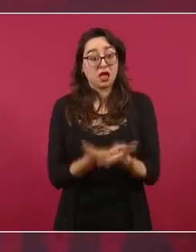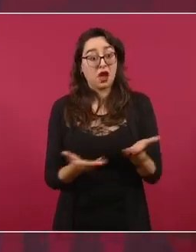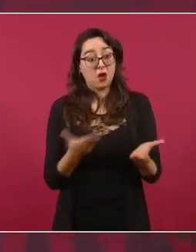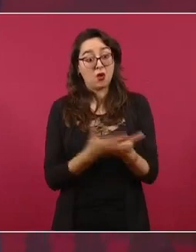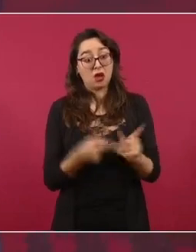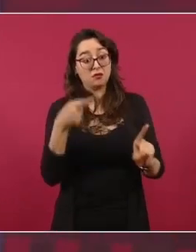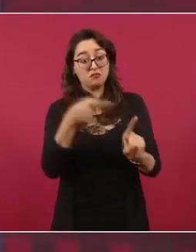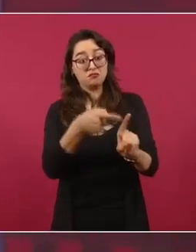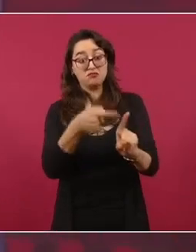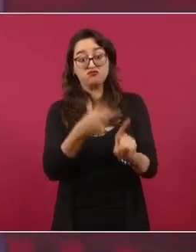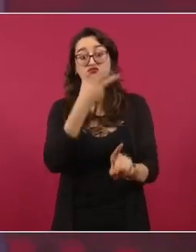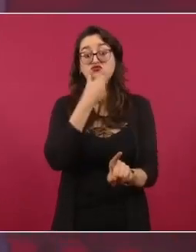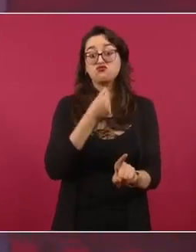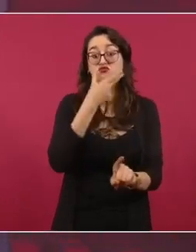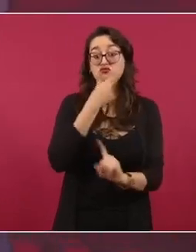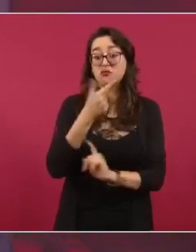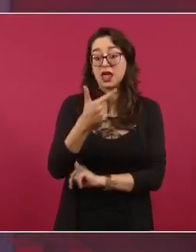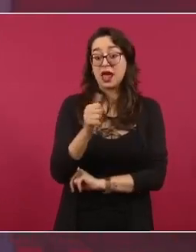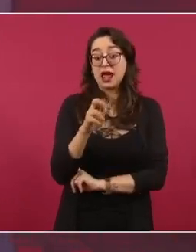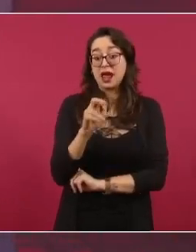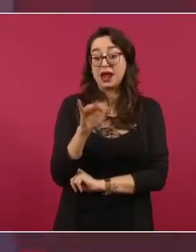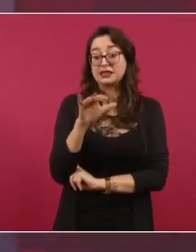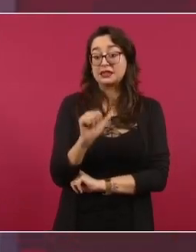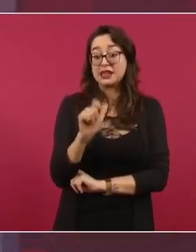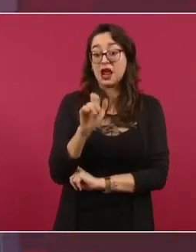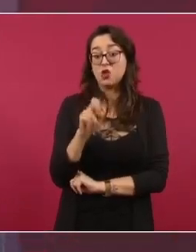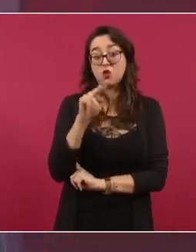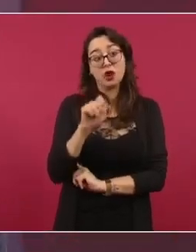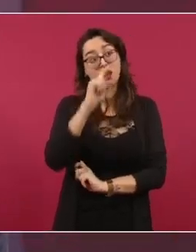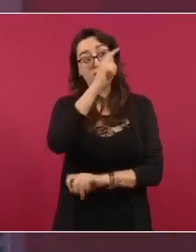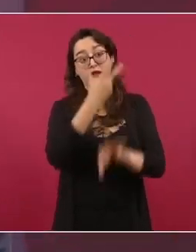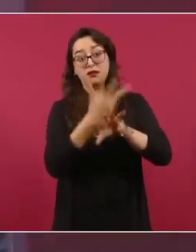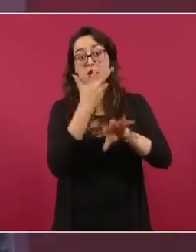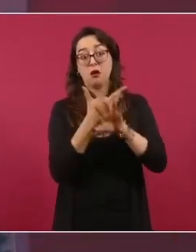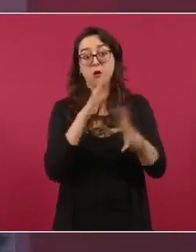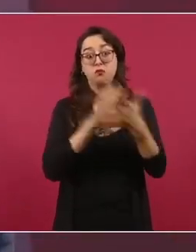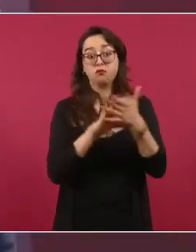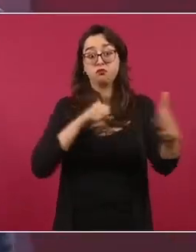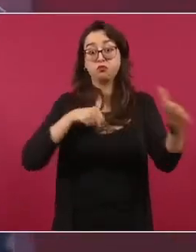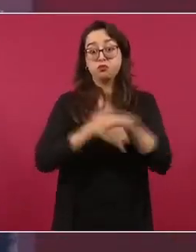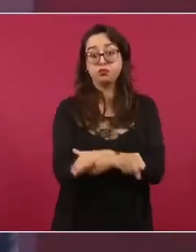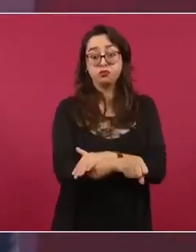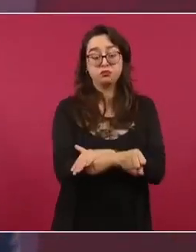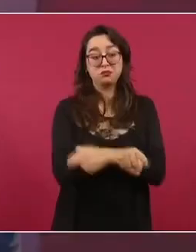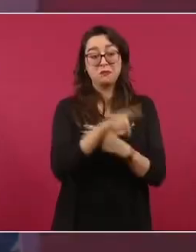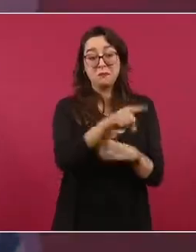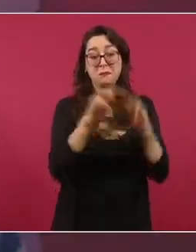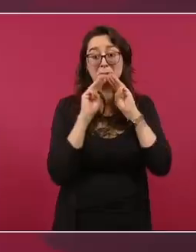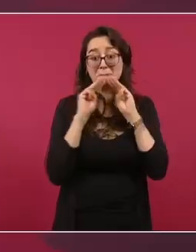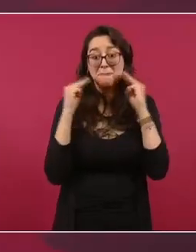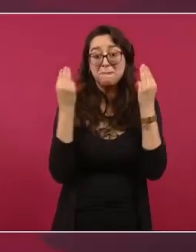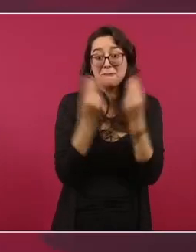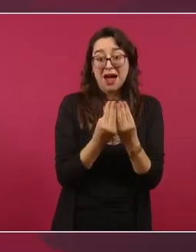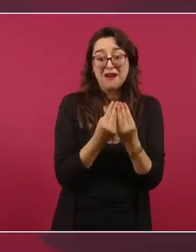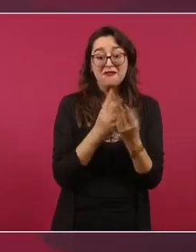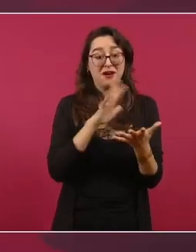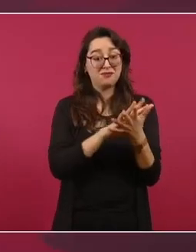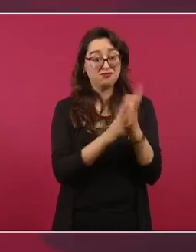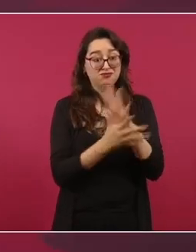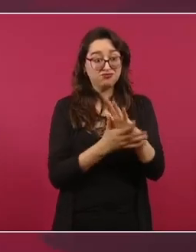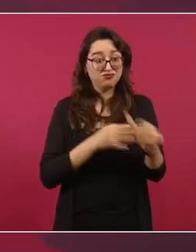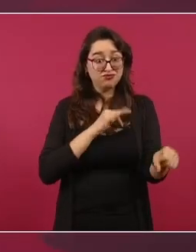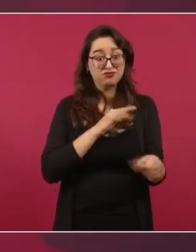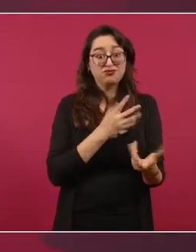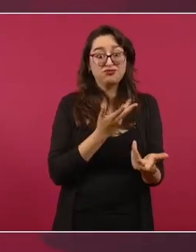por narcotráfico y asociación delictuosa. Eso es lo que defendieron